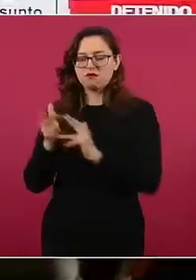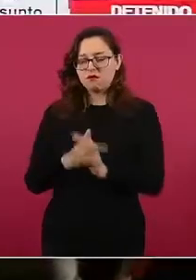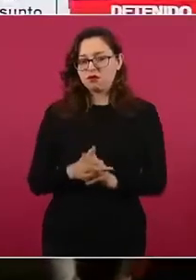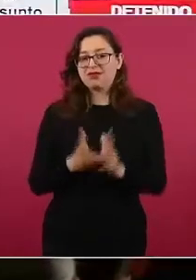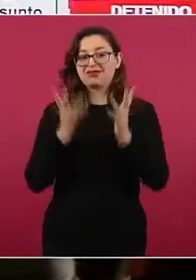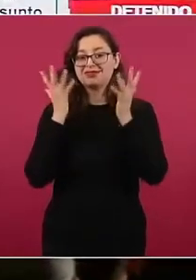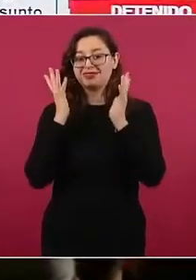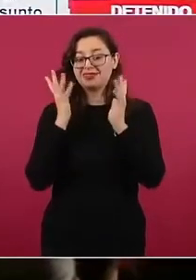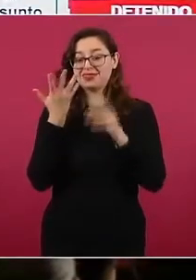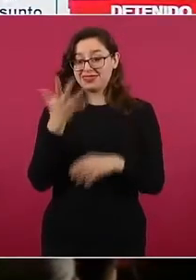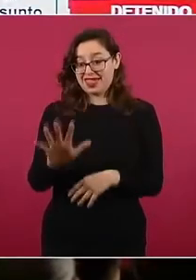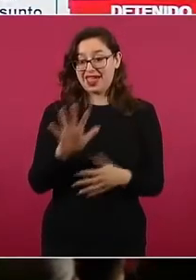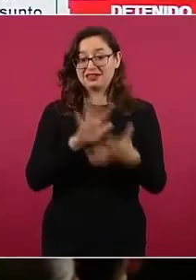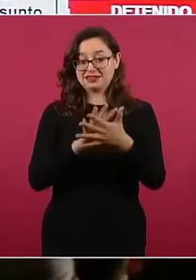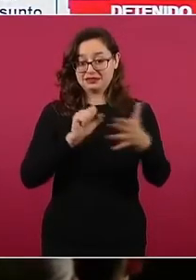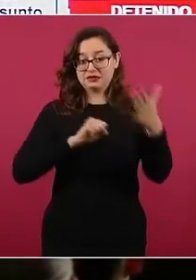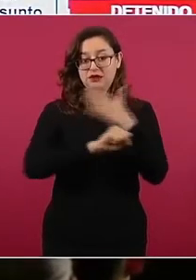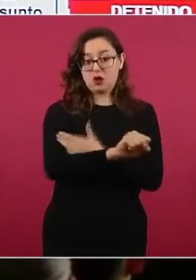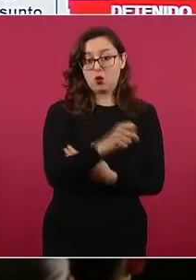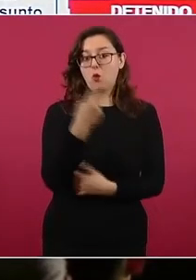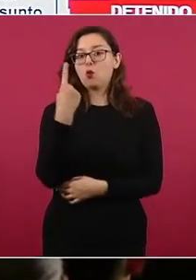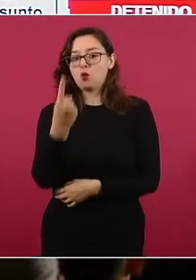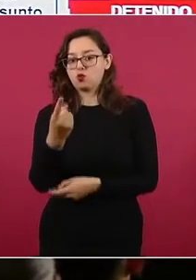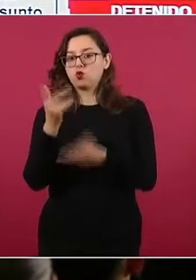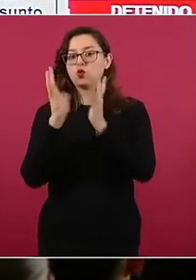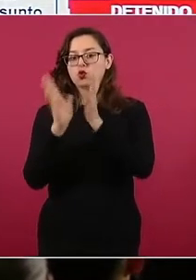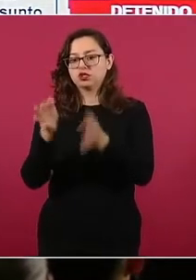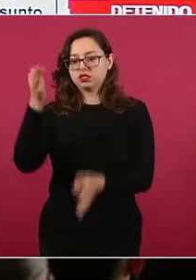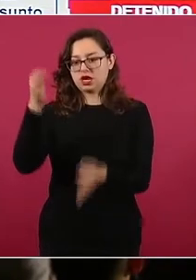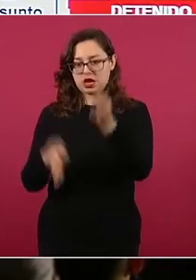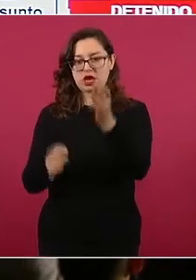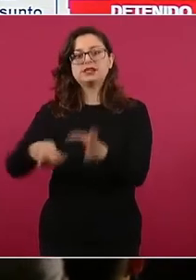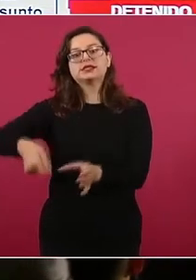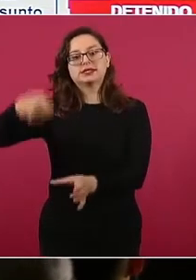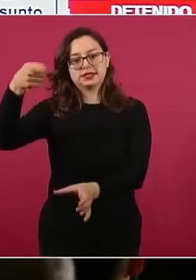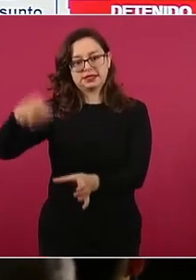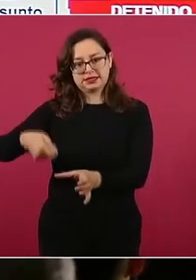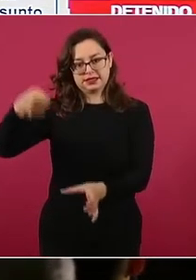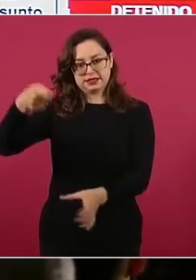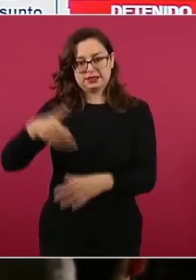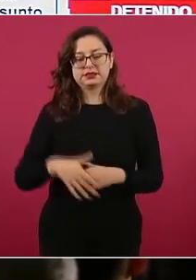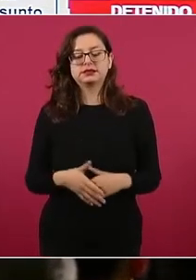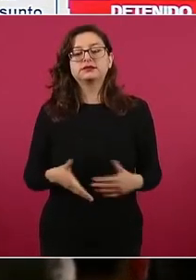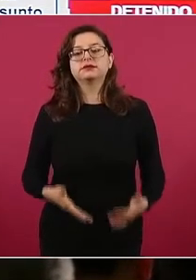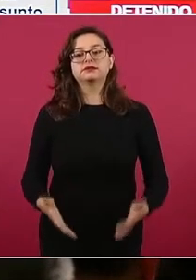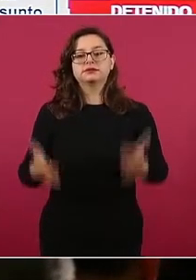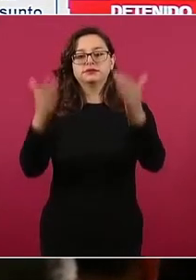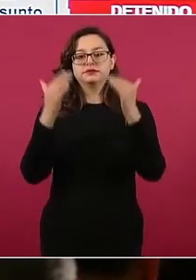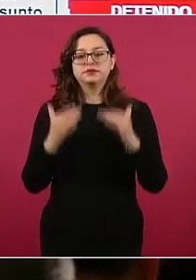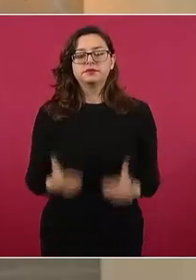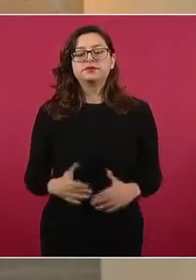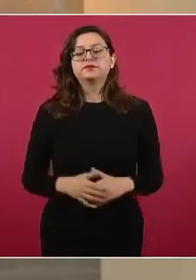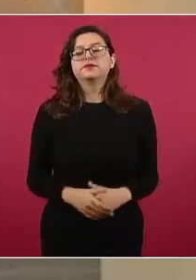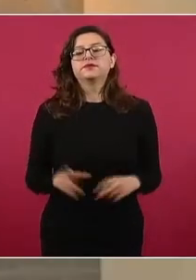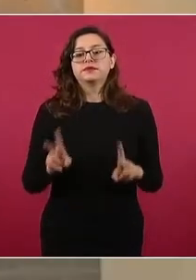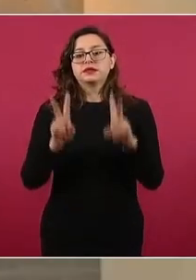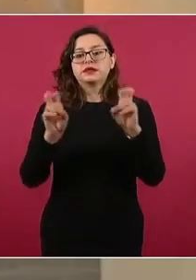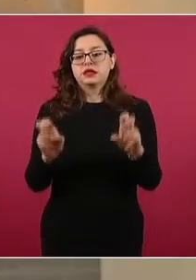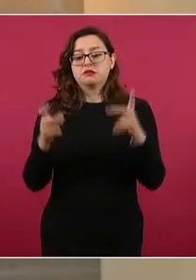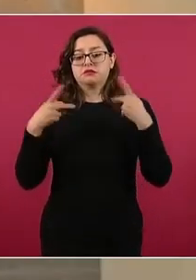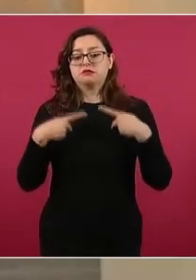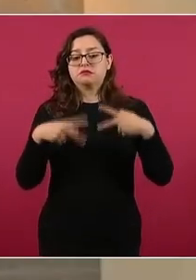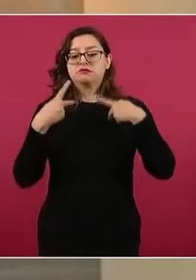También, como aquí se ha informado, por el delito de trata de personas, sobre todo en la modalidad de